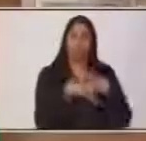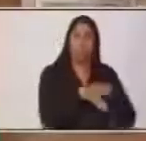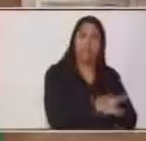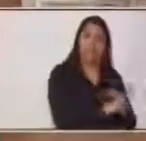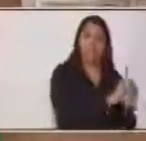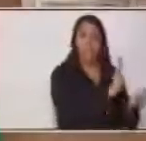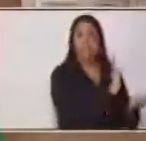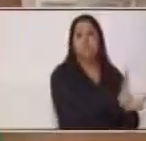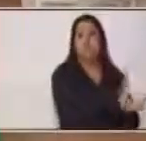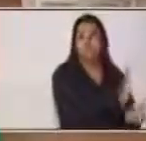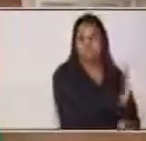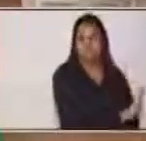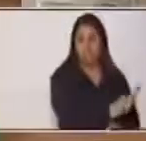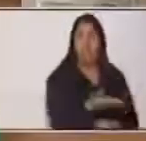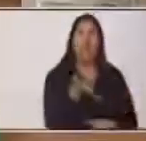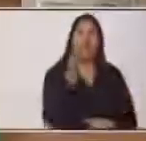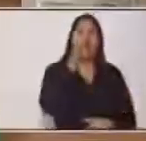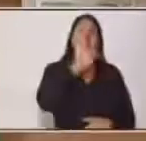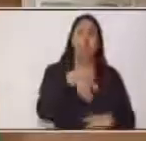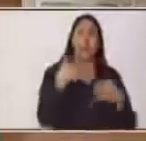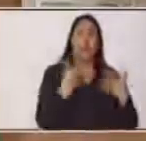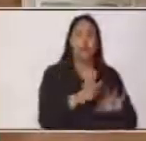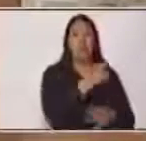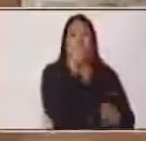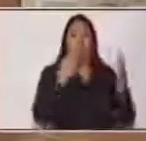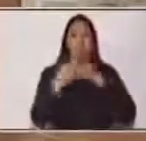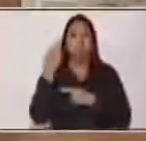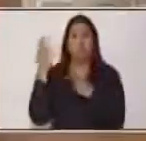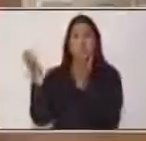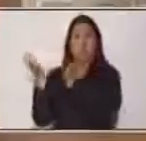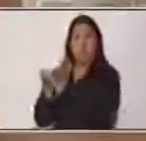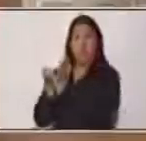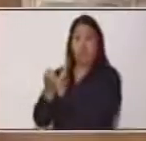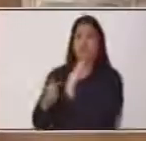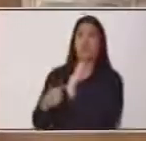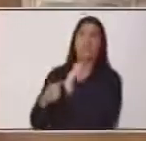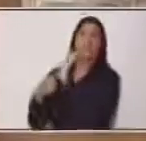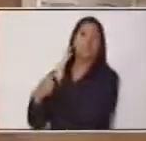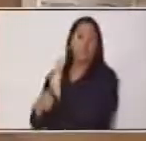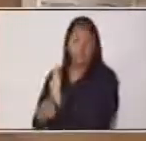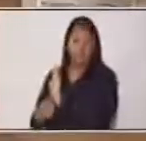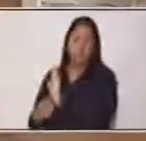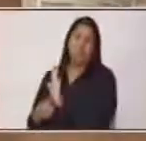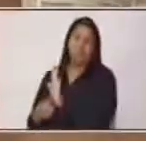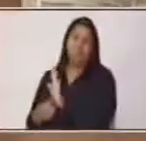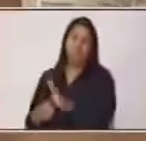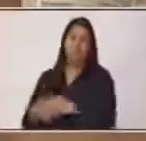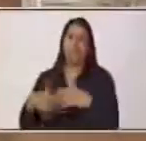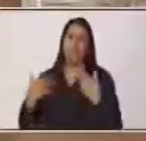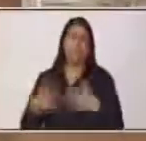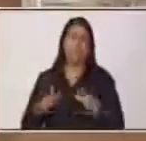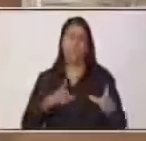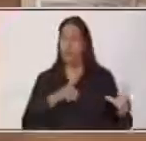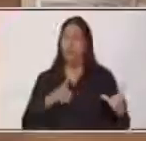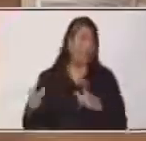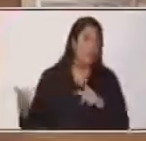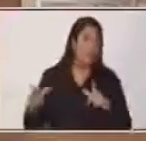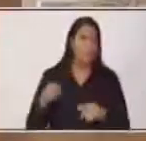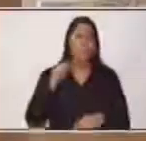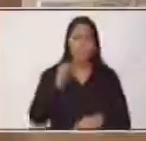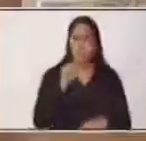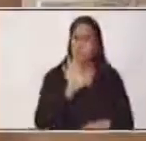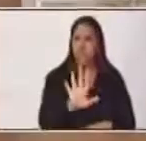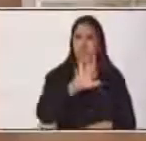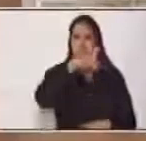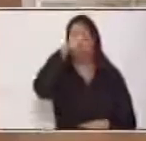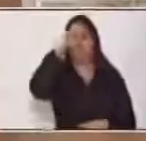para que más adelante, cuando podamos retornar a nuestras instituciones educativas, tengas listos tus materiales, tus trabajos,